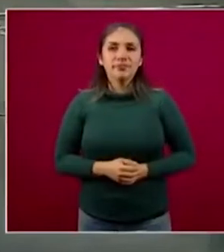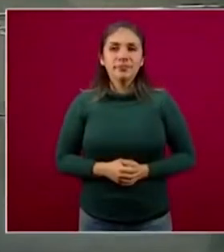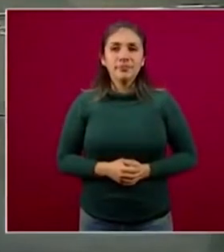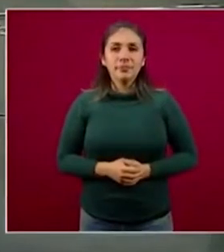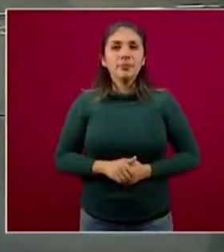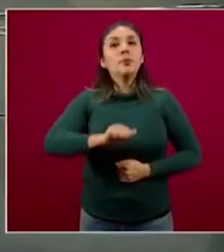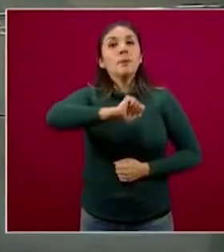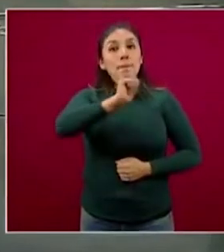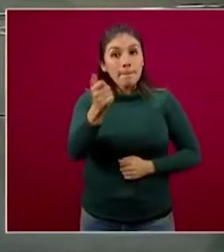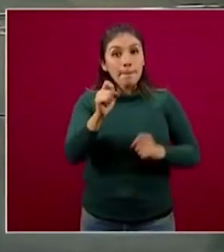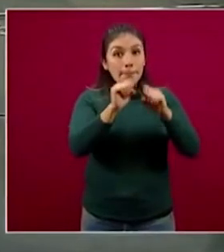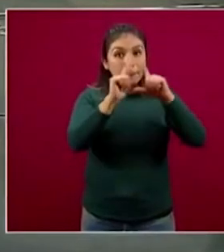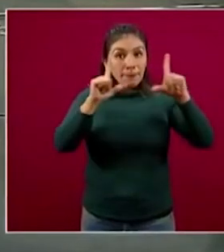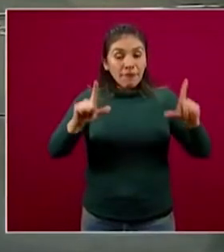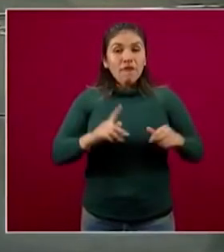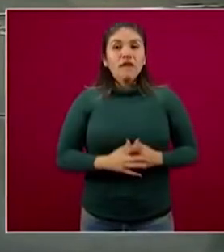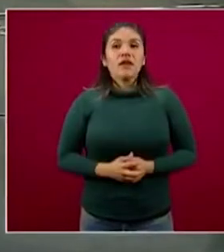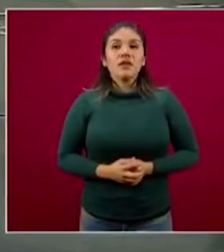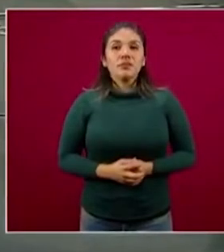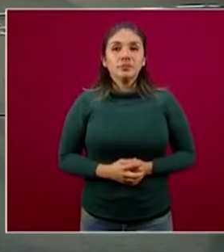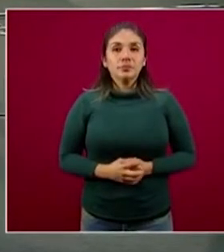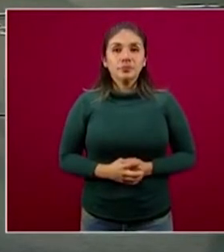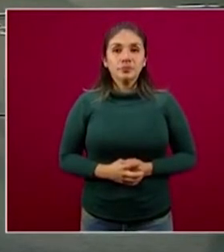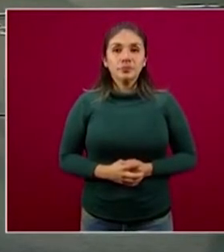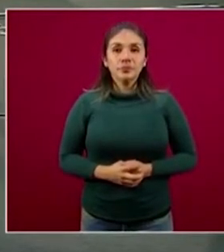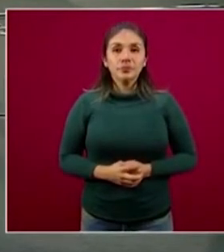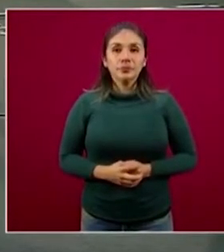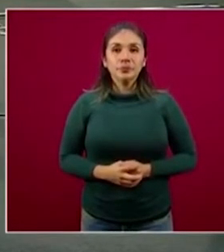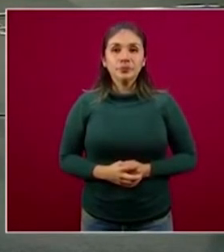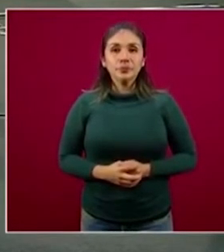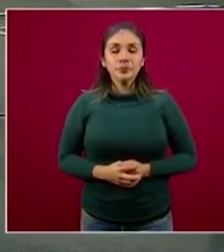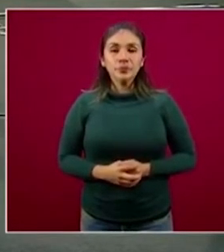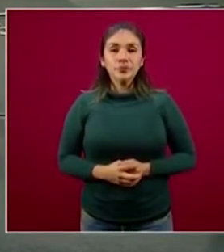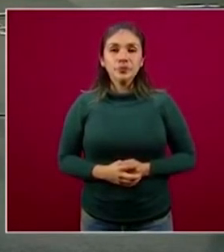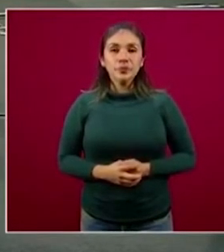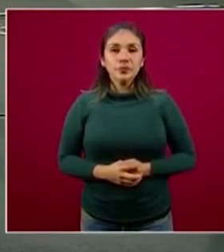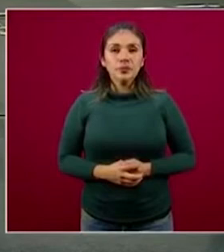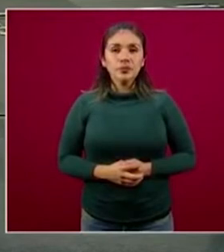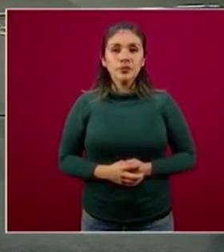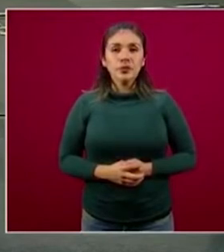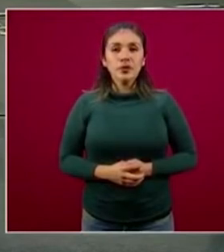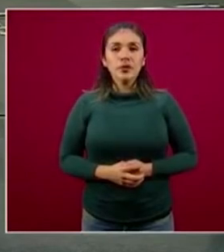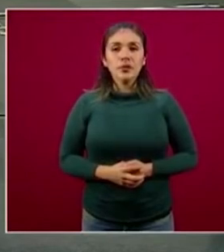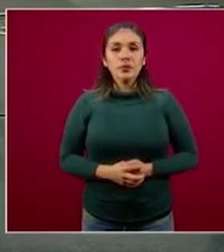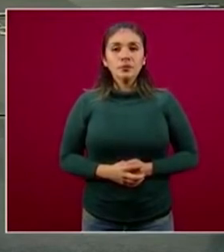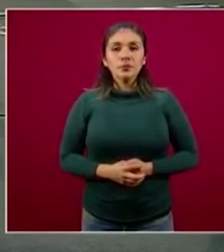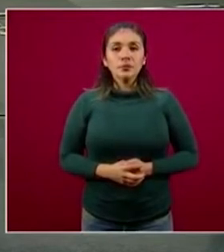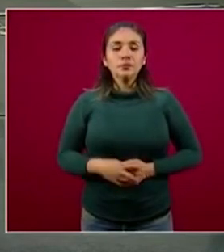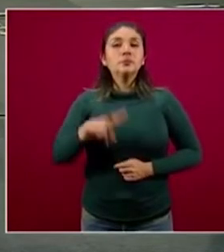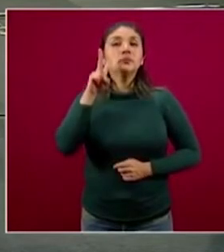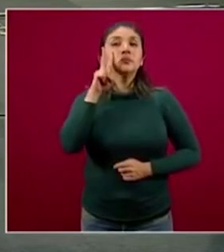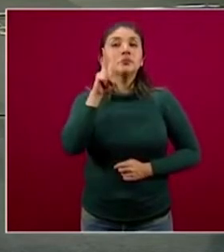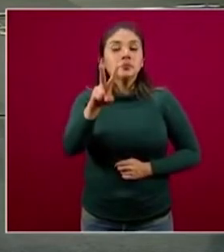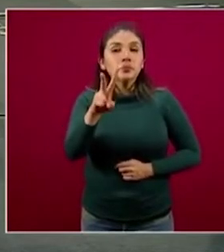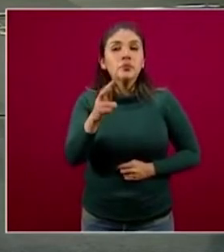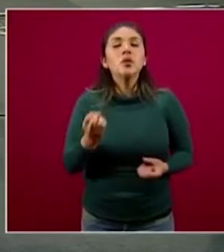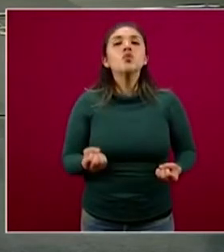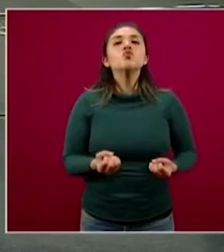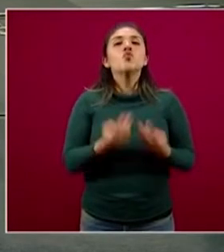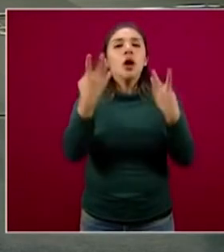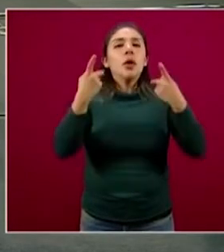En la siguiente diapositiva vamos a ver precisamente la curva de casos